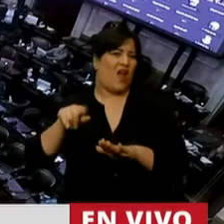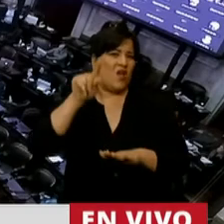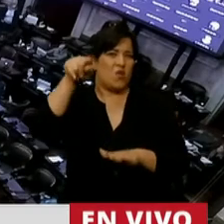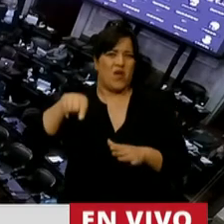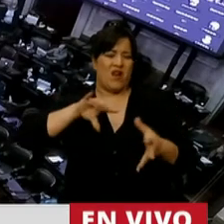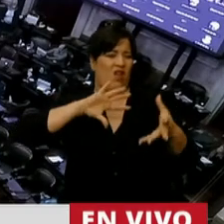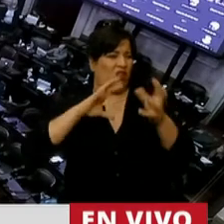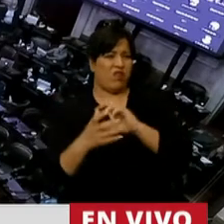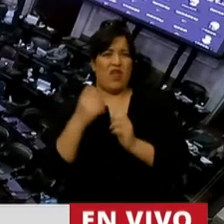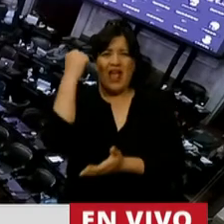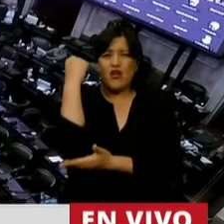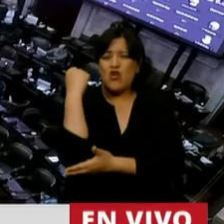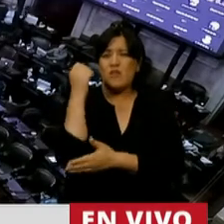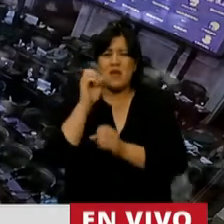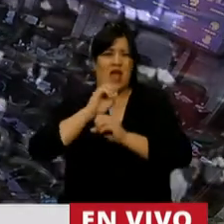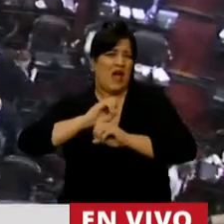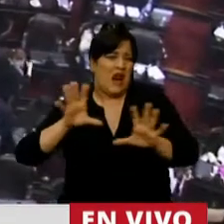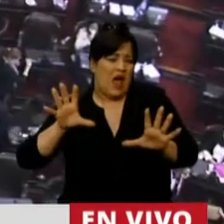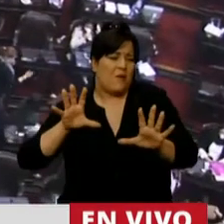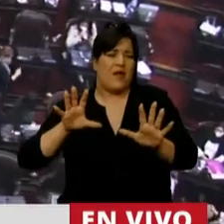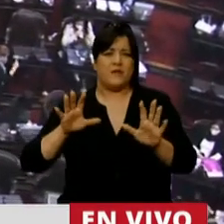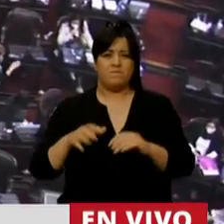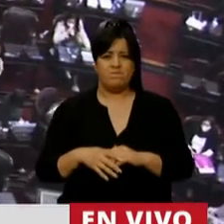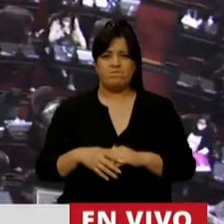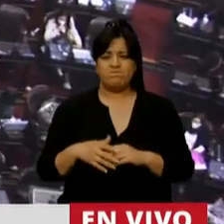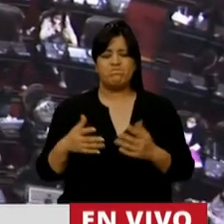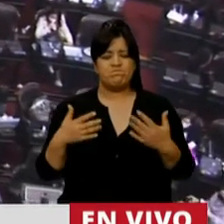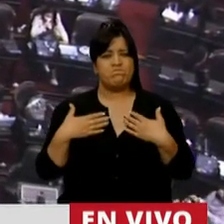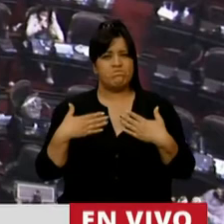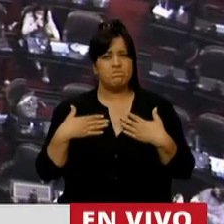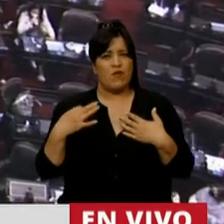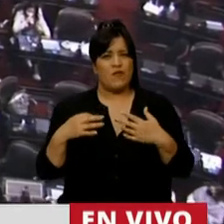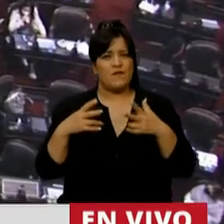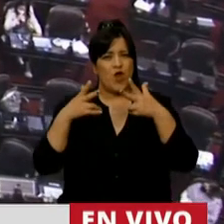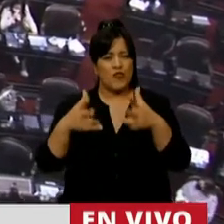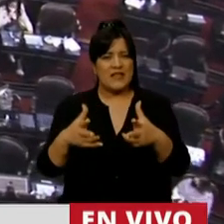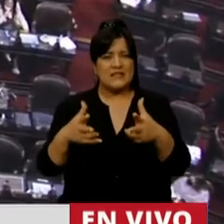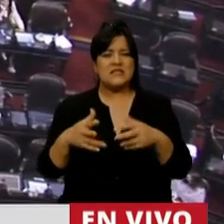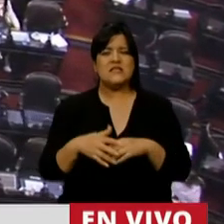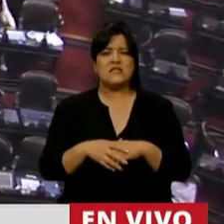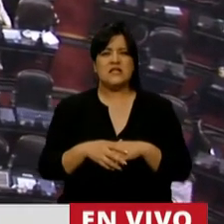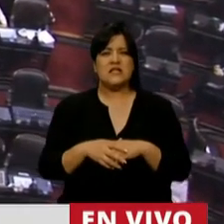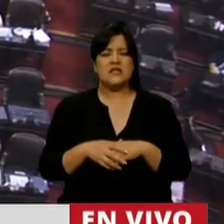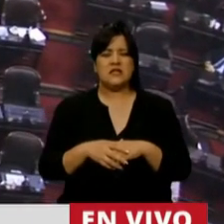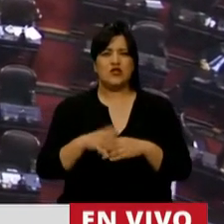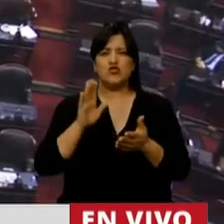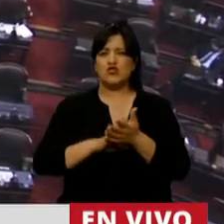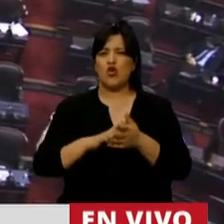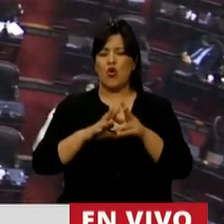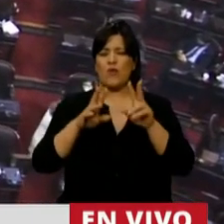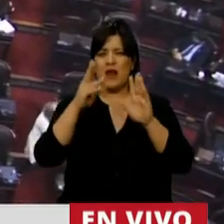gravedad de la situación económica actual me exime a mí de hacer consideraciones del presupuesto que